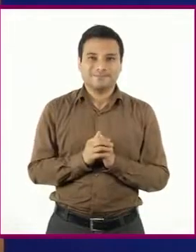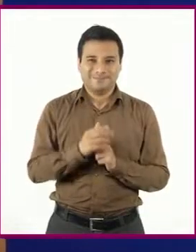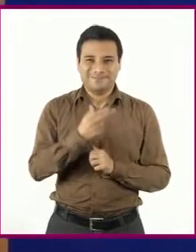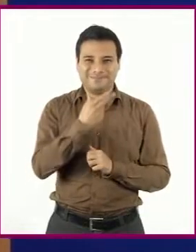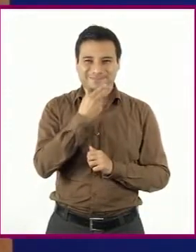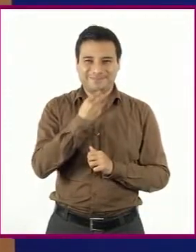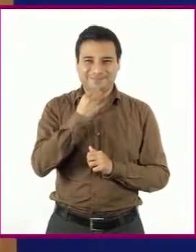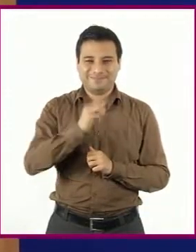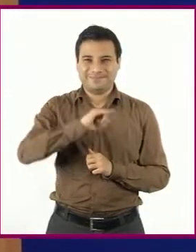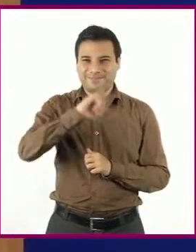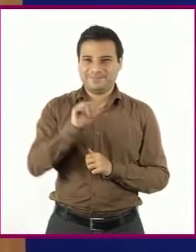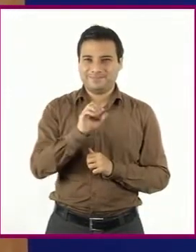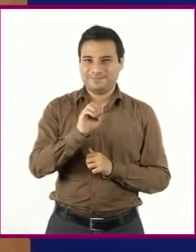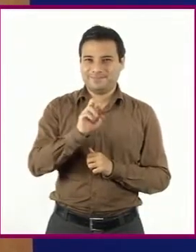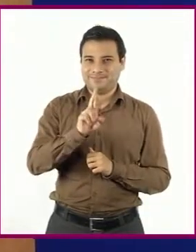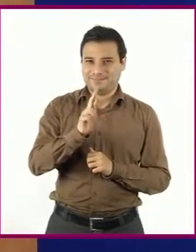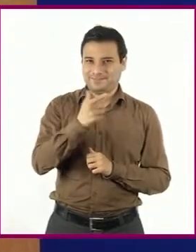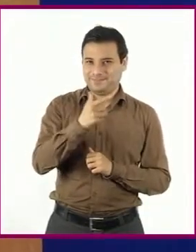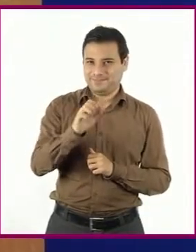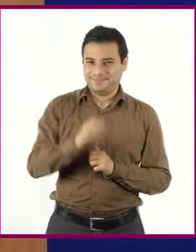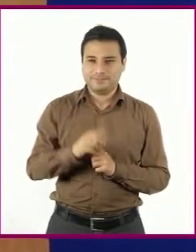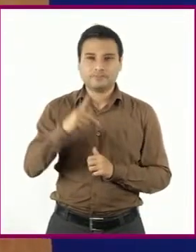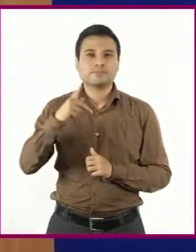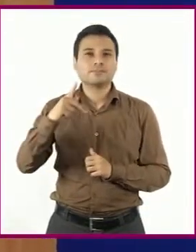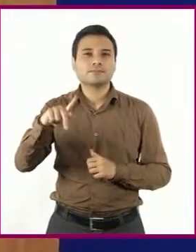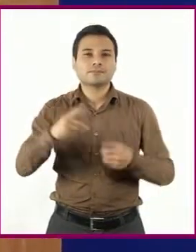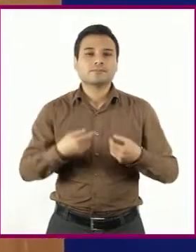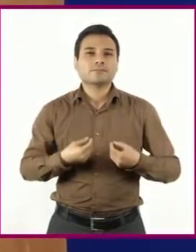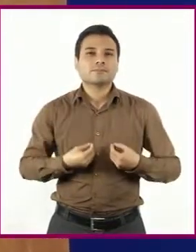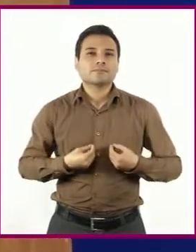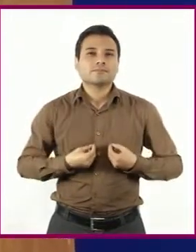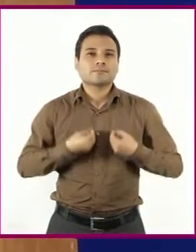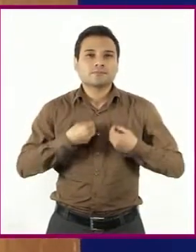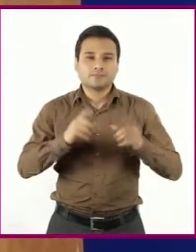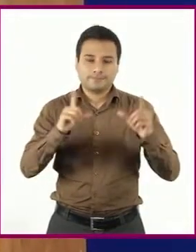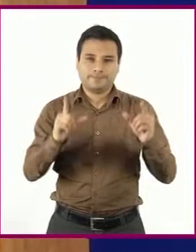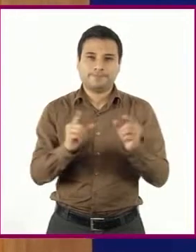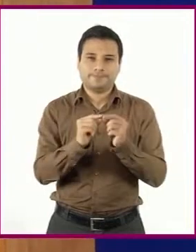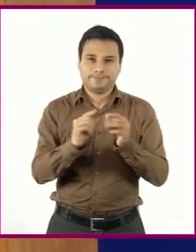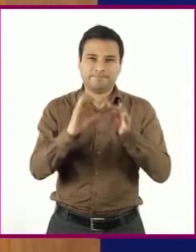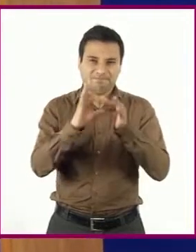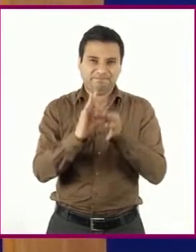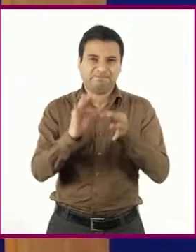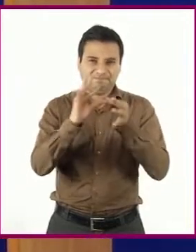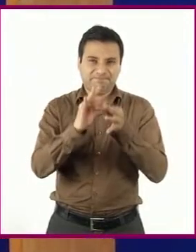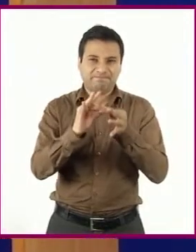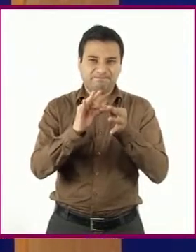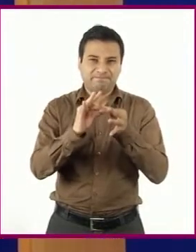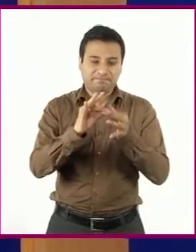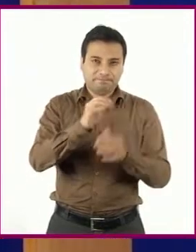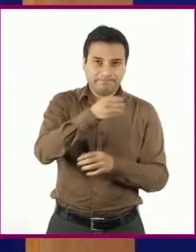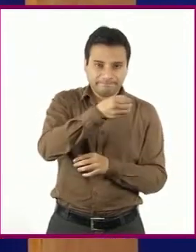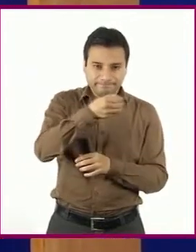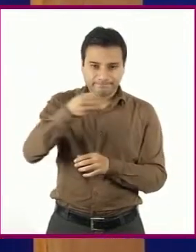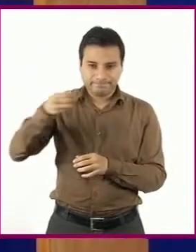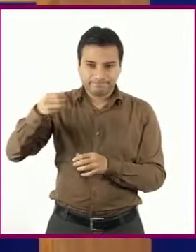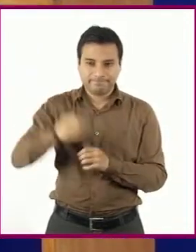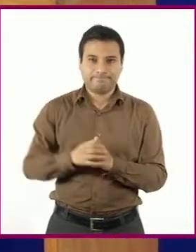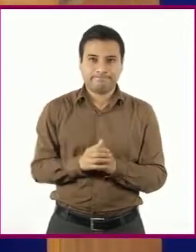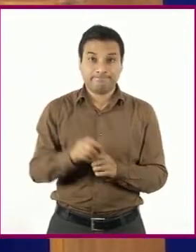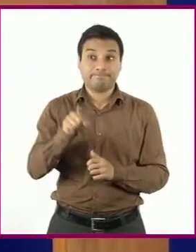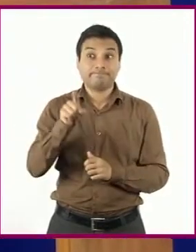Ibargüingoytia, relata su vida o parte de ella en forma cronológica. Él mismo